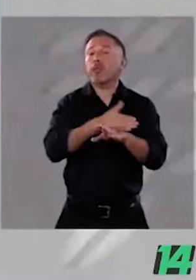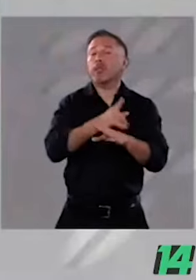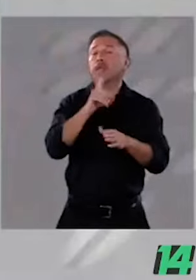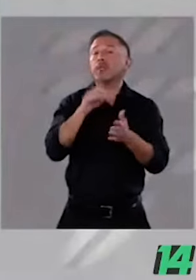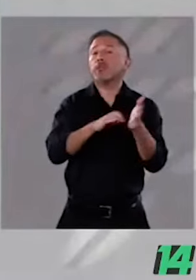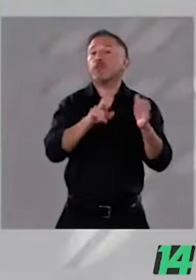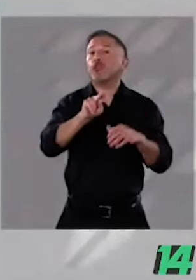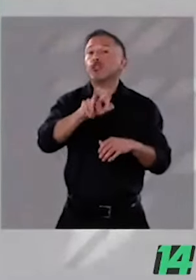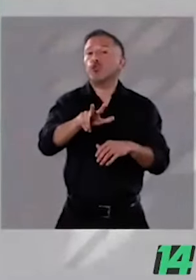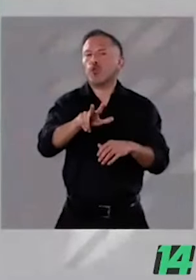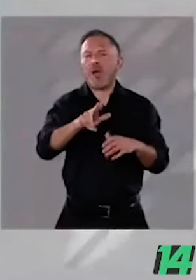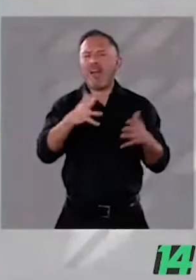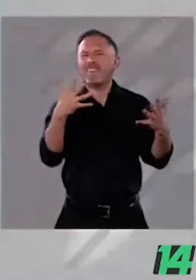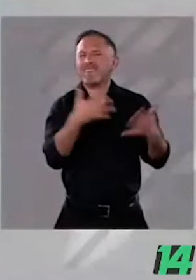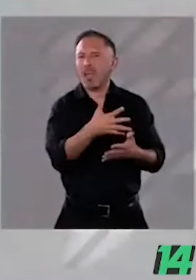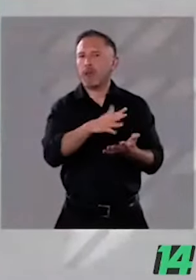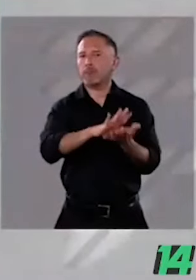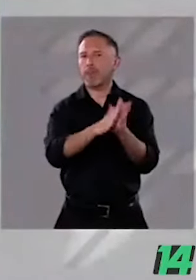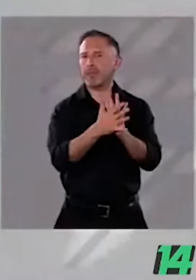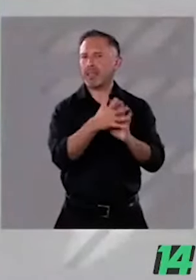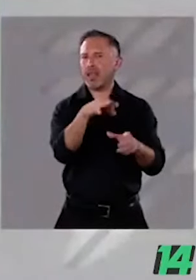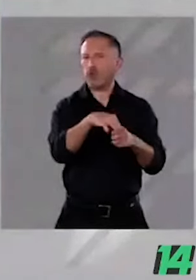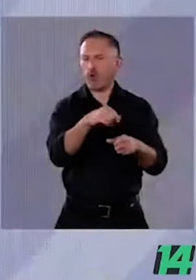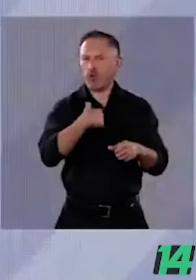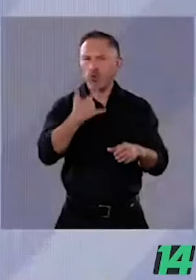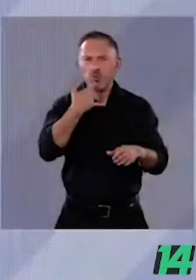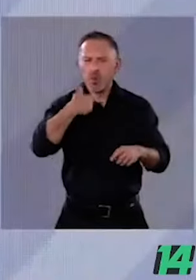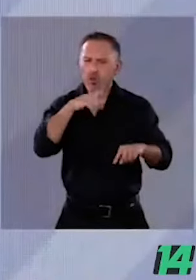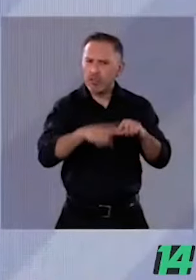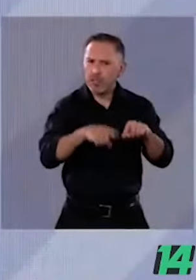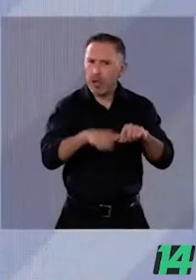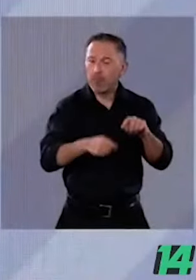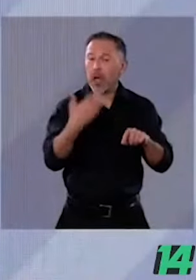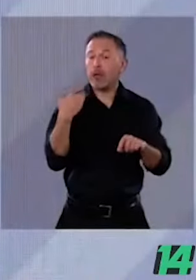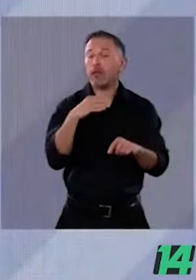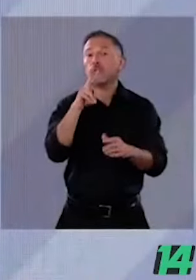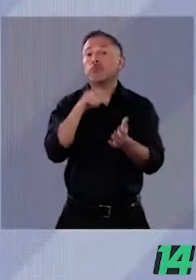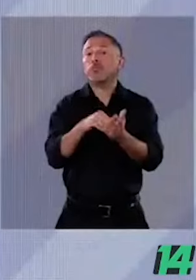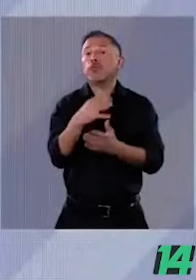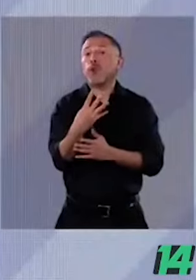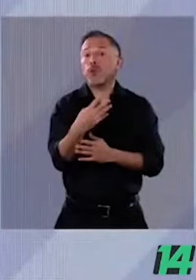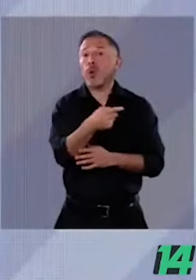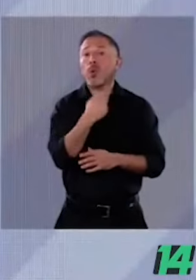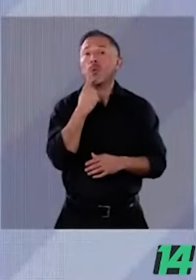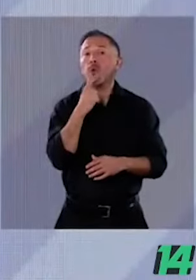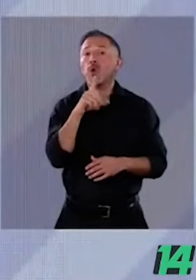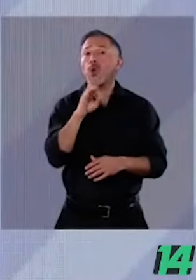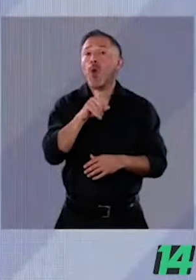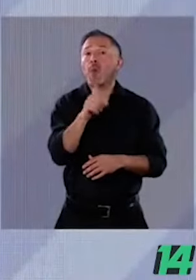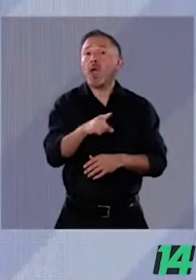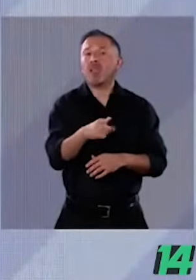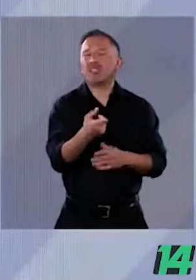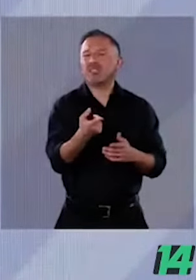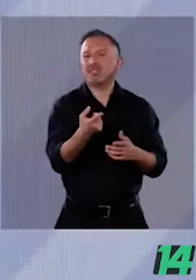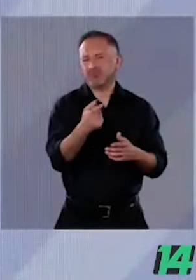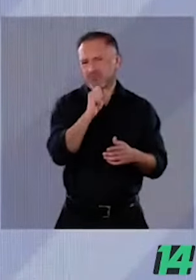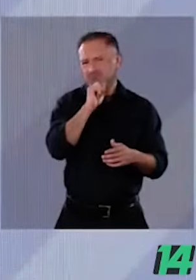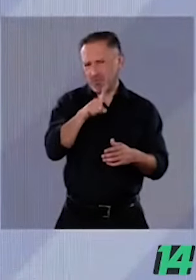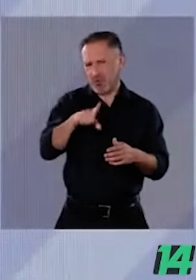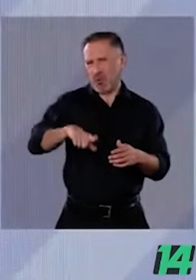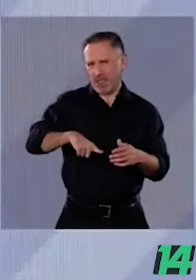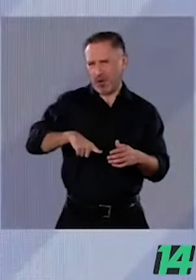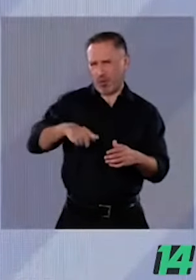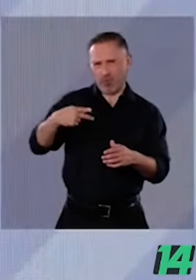Luchamos contra el desafuero de Andrés Manuel López Obrador en el 2004 del gobierno de la candidata del PRIAN.